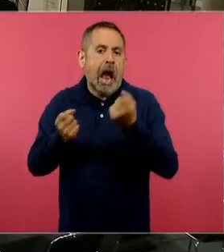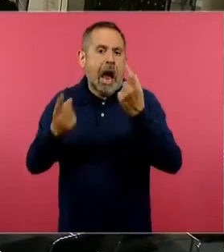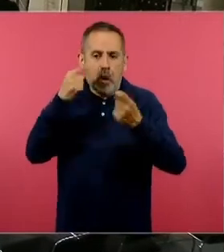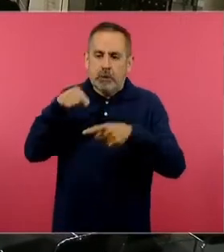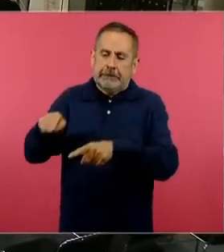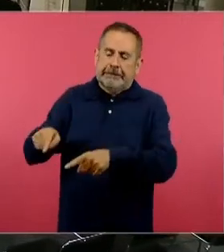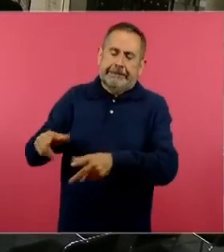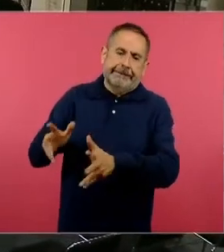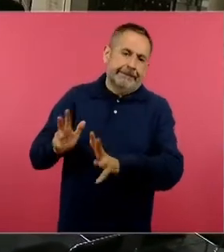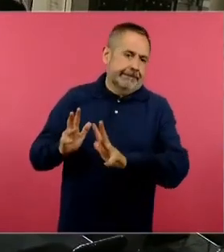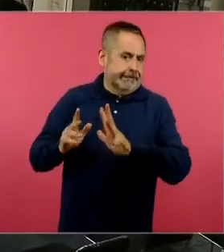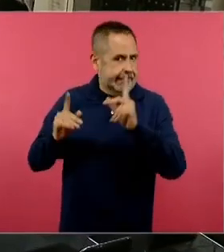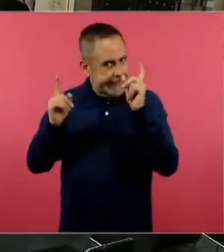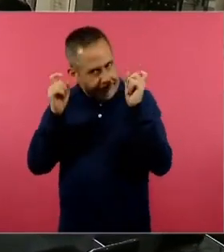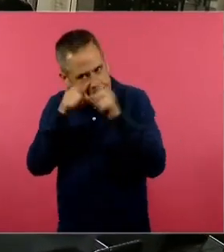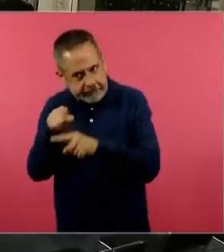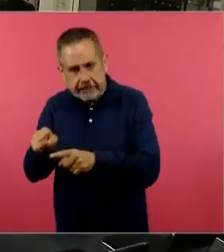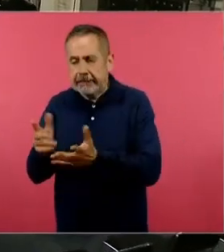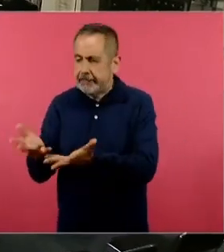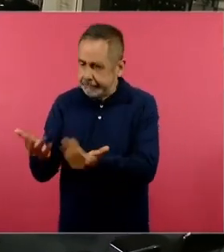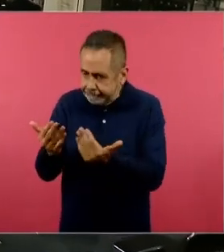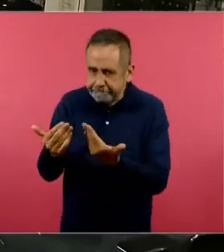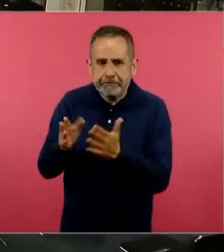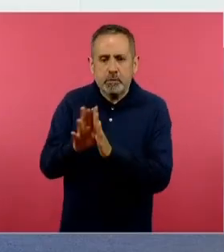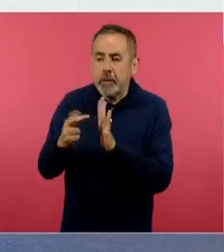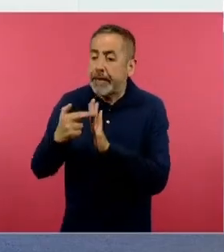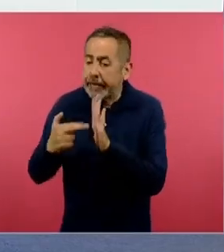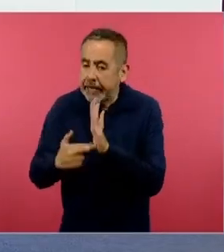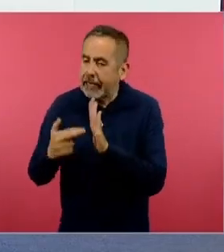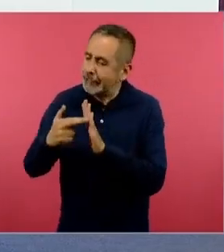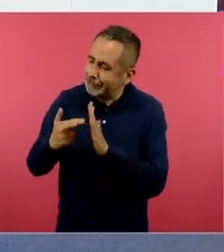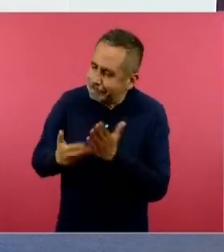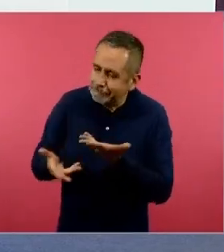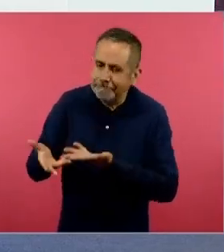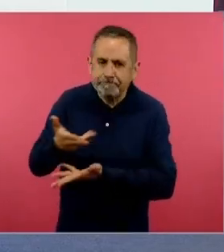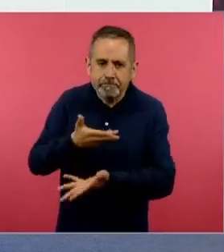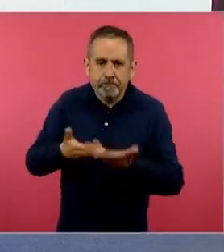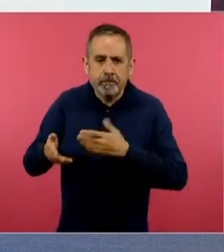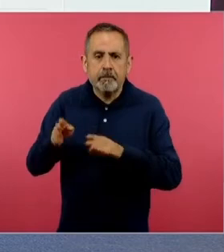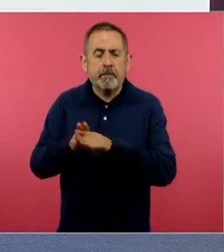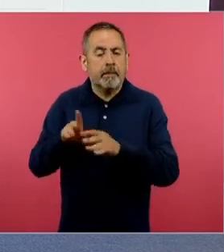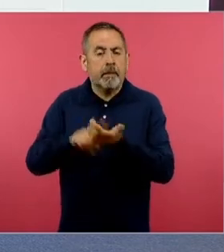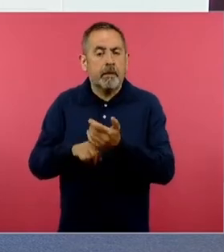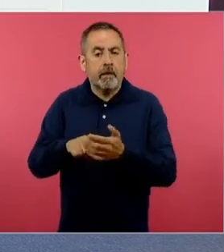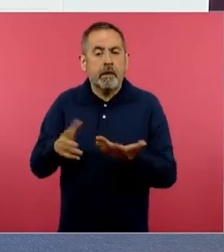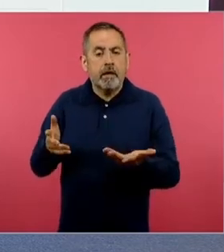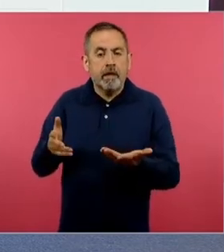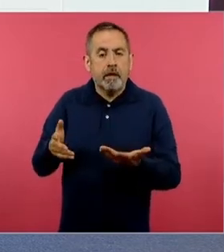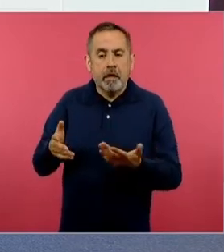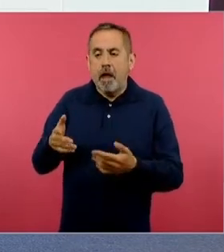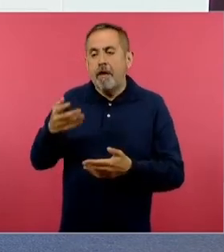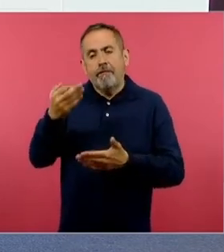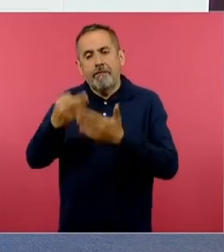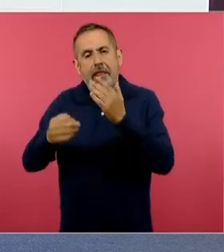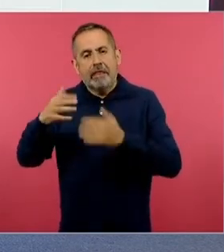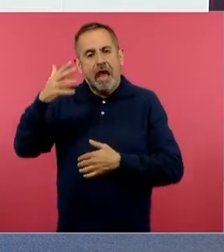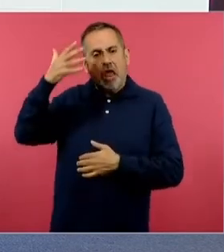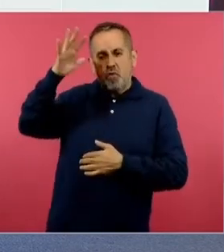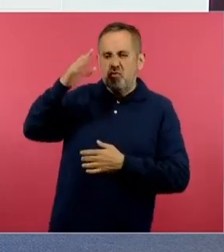no nos apoyan directamente en esa parte, por situaciones que a veces son de la mala gestión también del adulto.